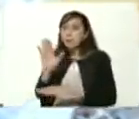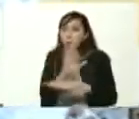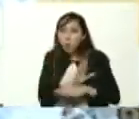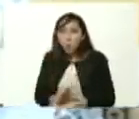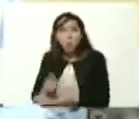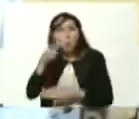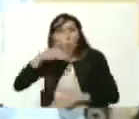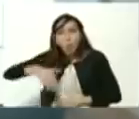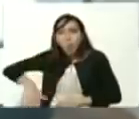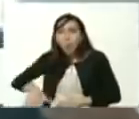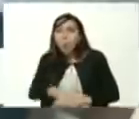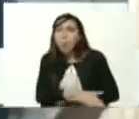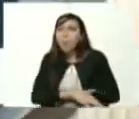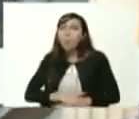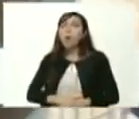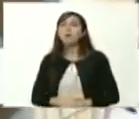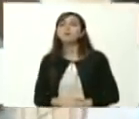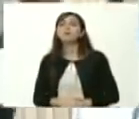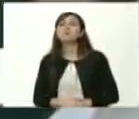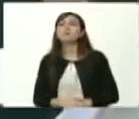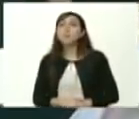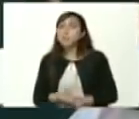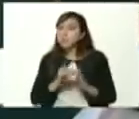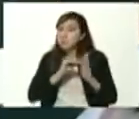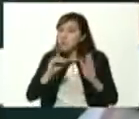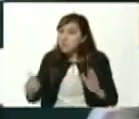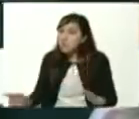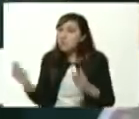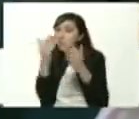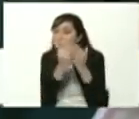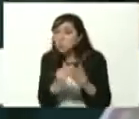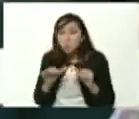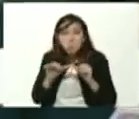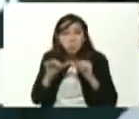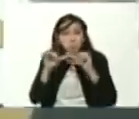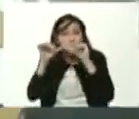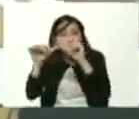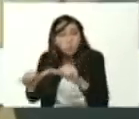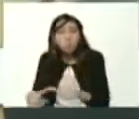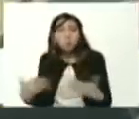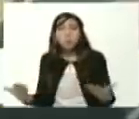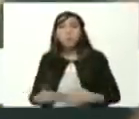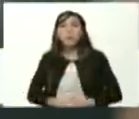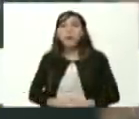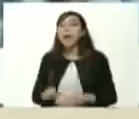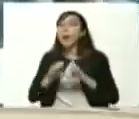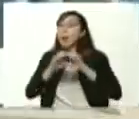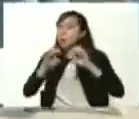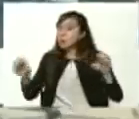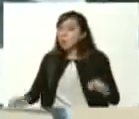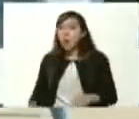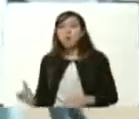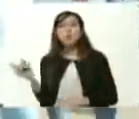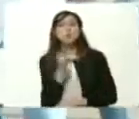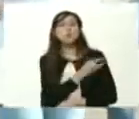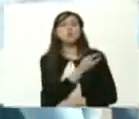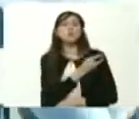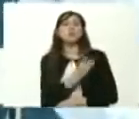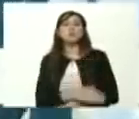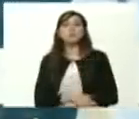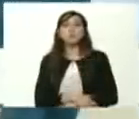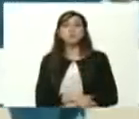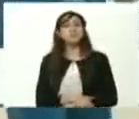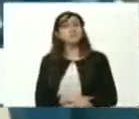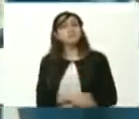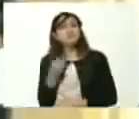el pueblo sin descuidar el derecho al estudio y al derecho a la educación universitaria para